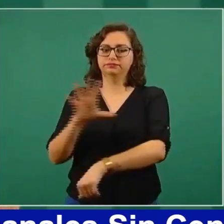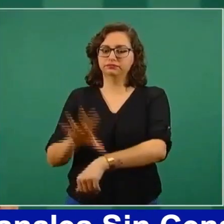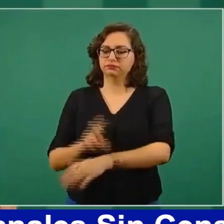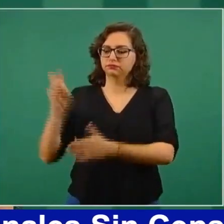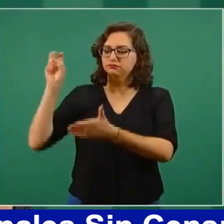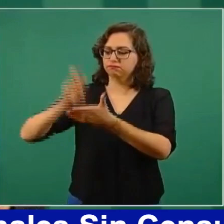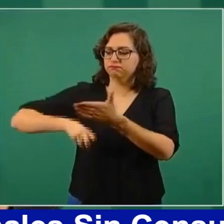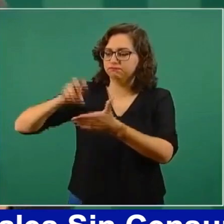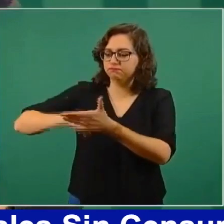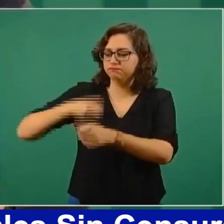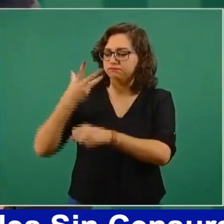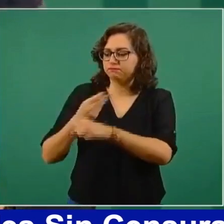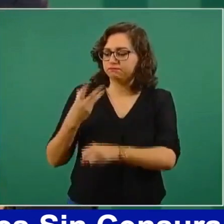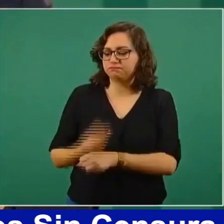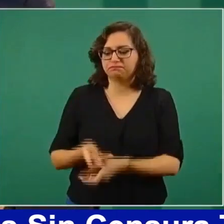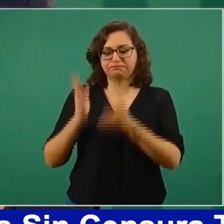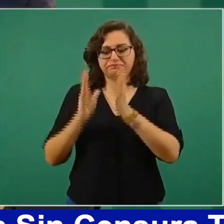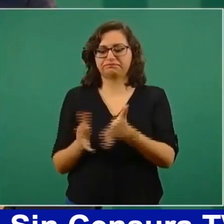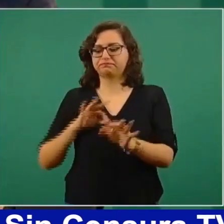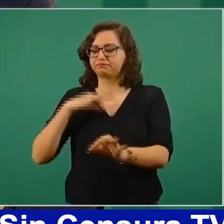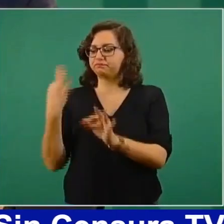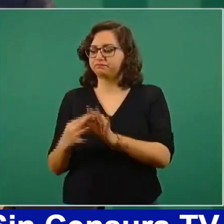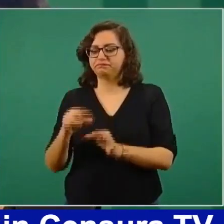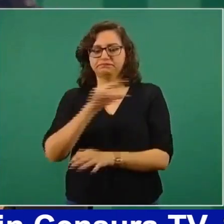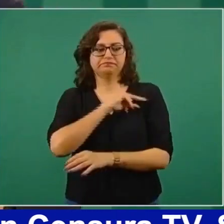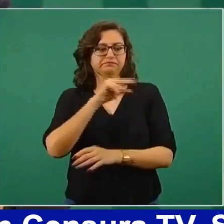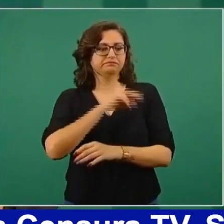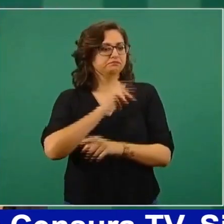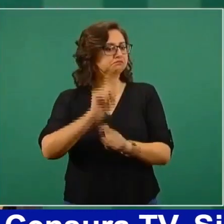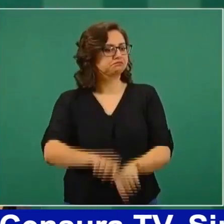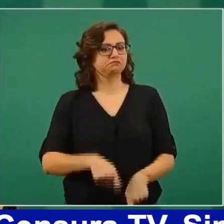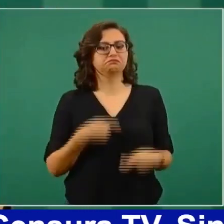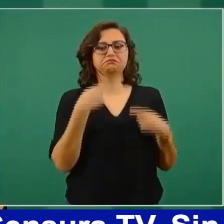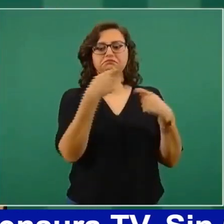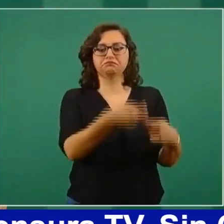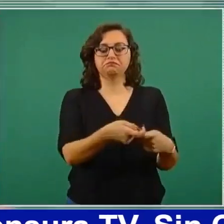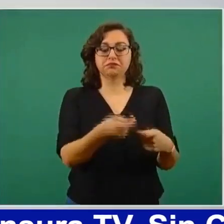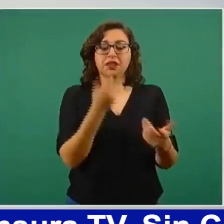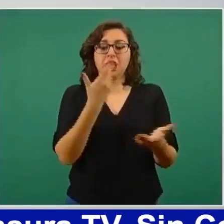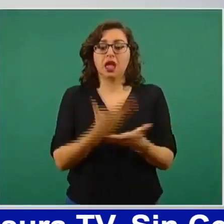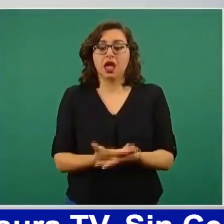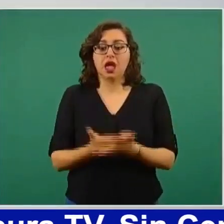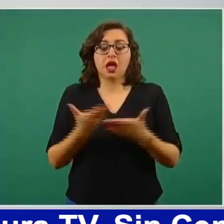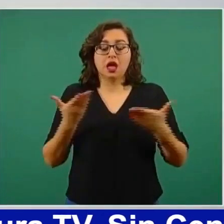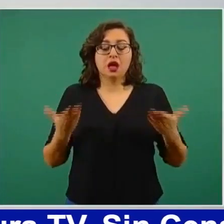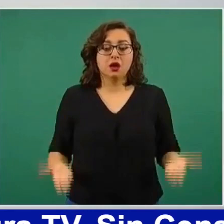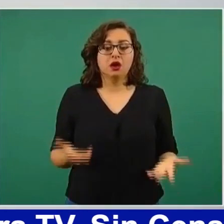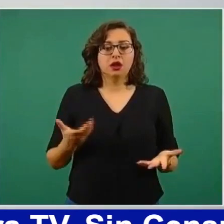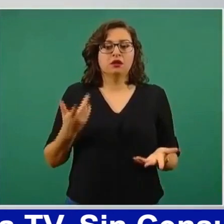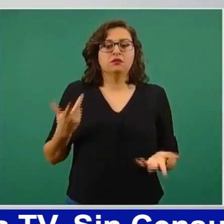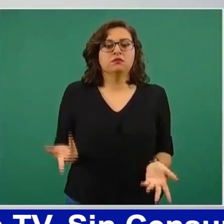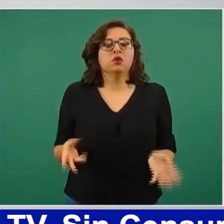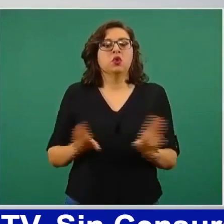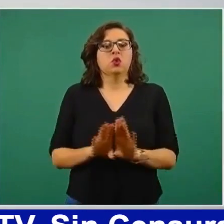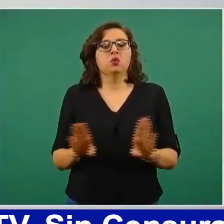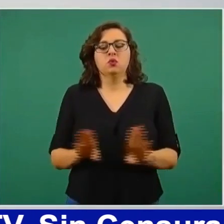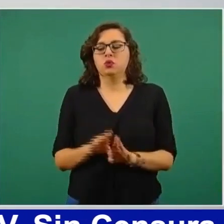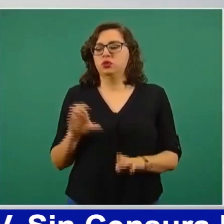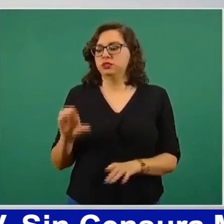desde antes de la Revolución y sobre todo en la época